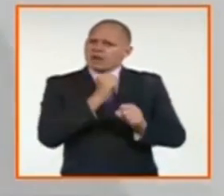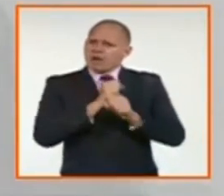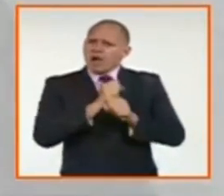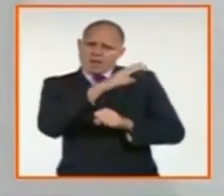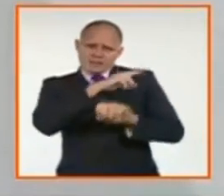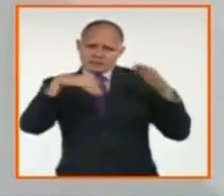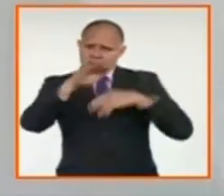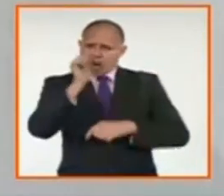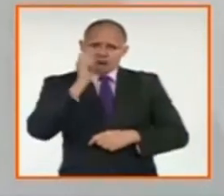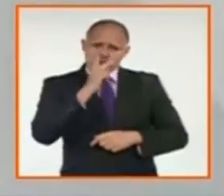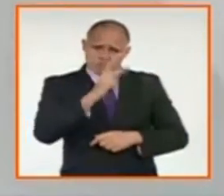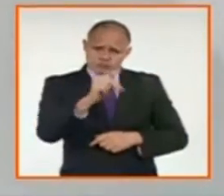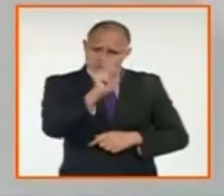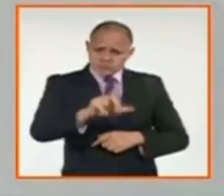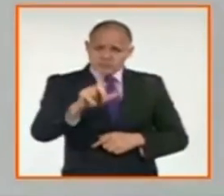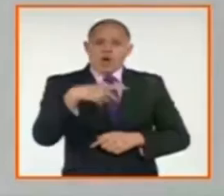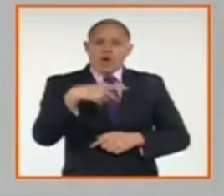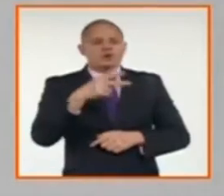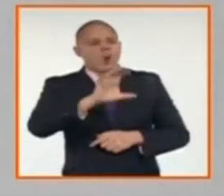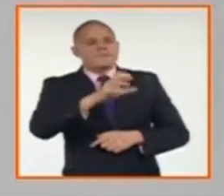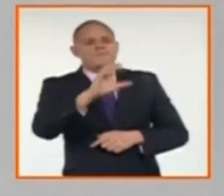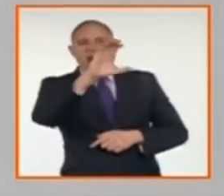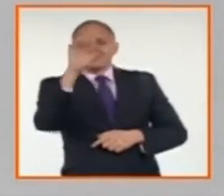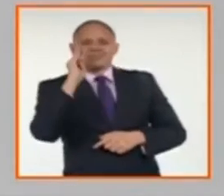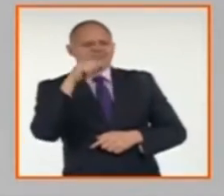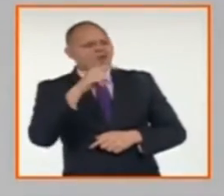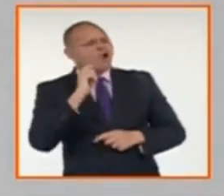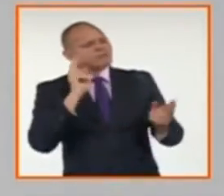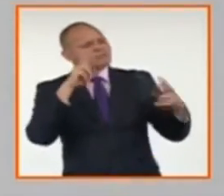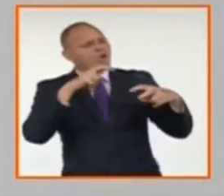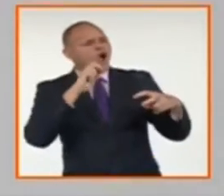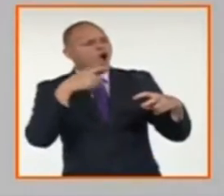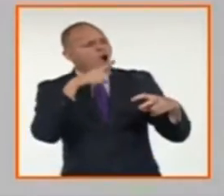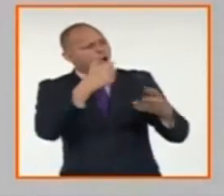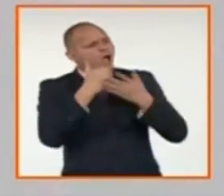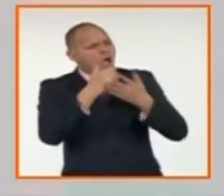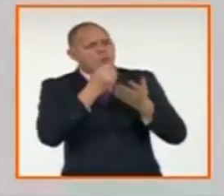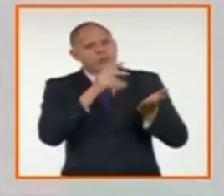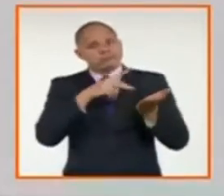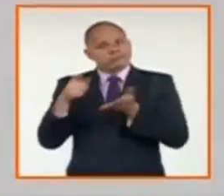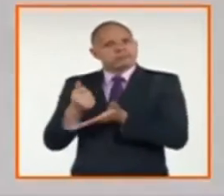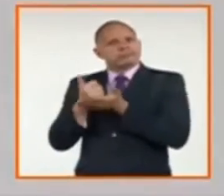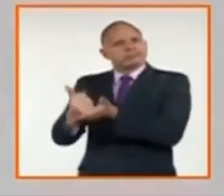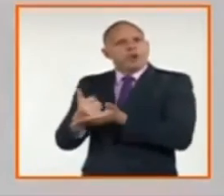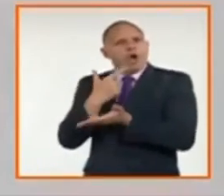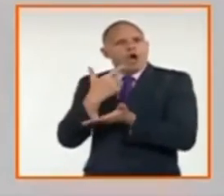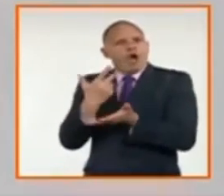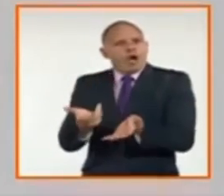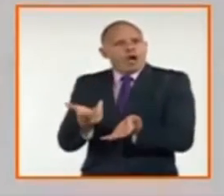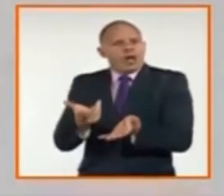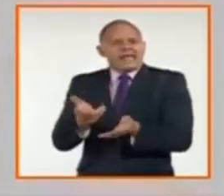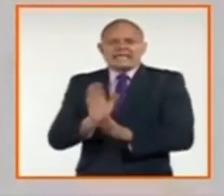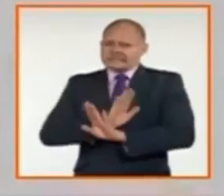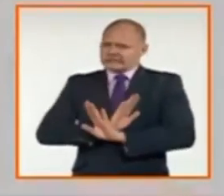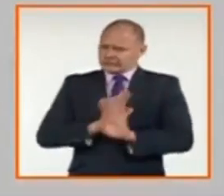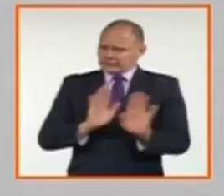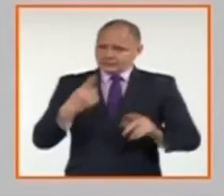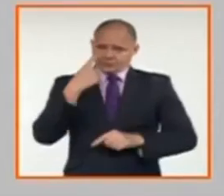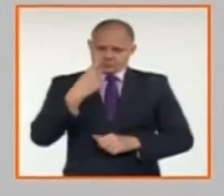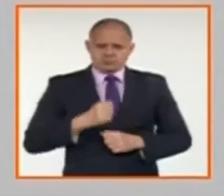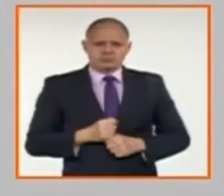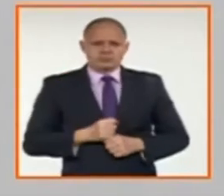Deciste que en el ámbito del empleo nosotros tenemos una flexibilización total, hay una descentralización de la gestión de las fuerzas de trabajo